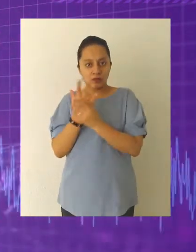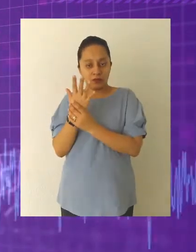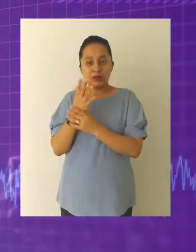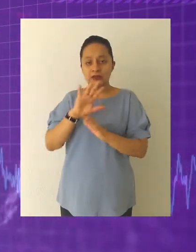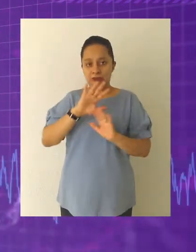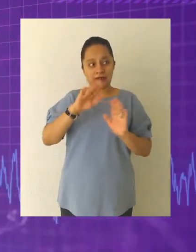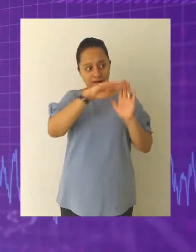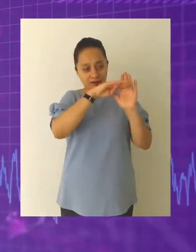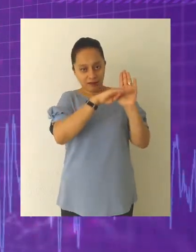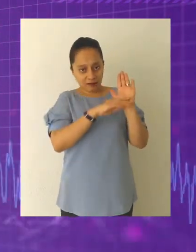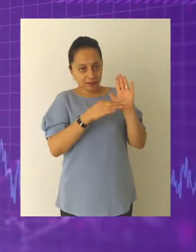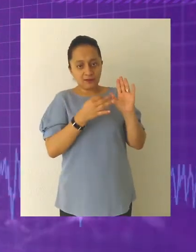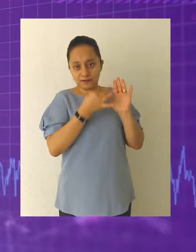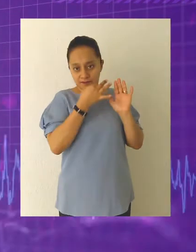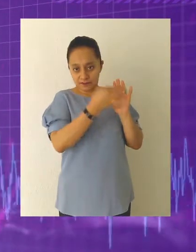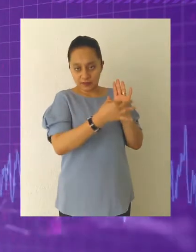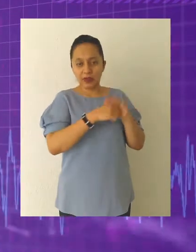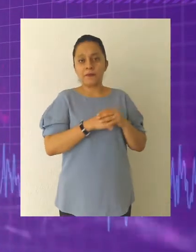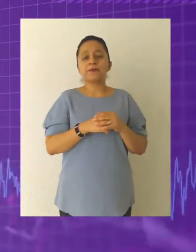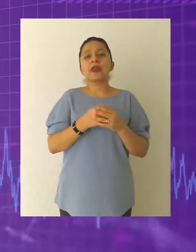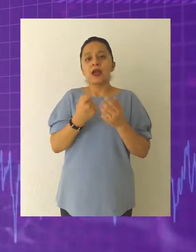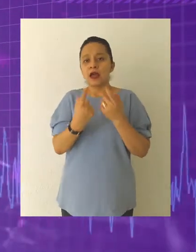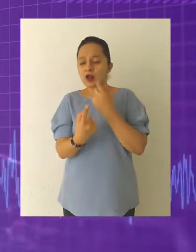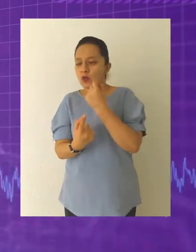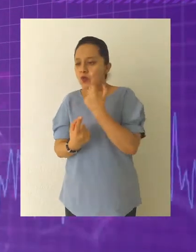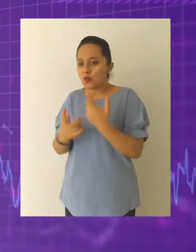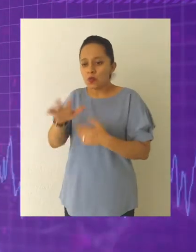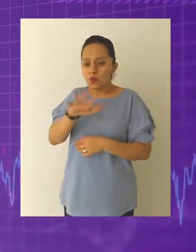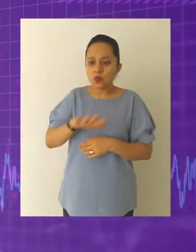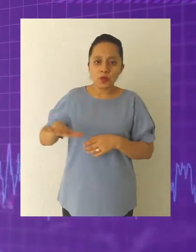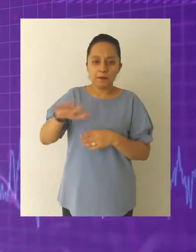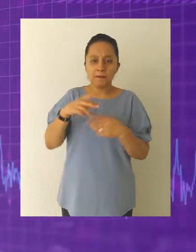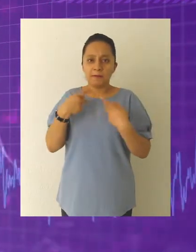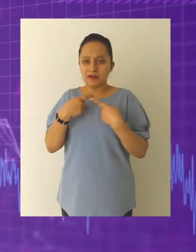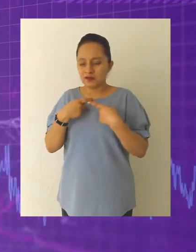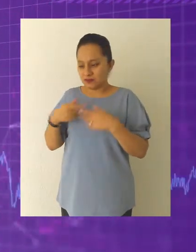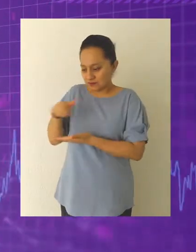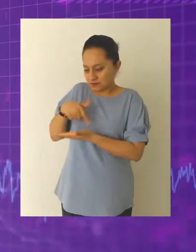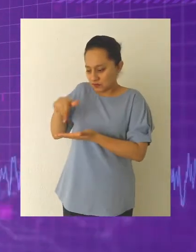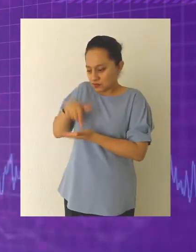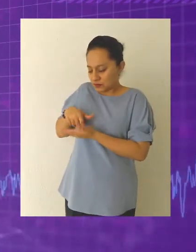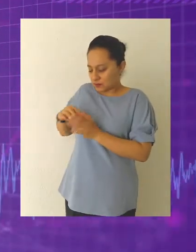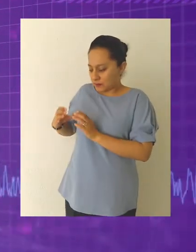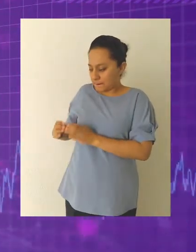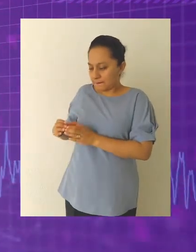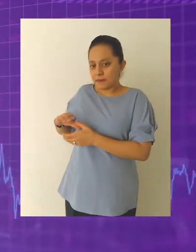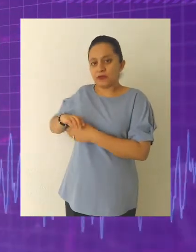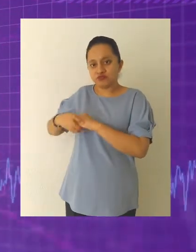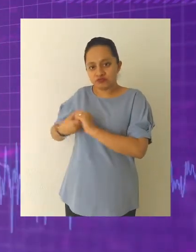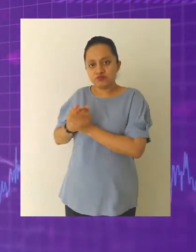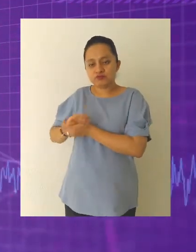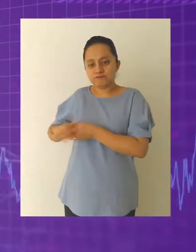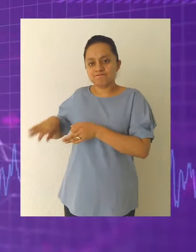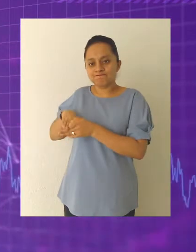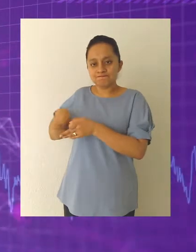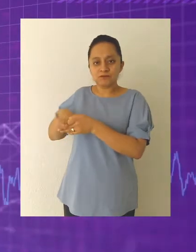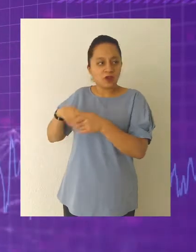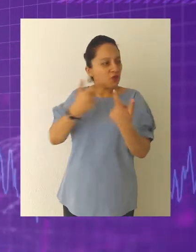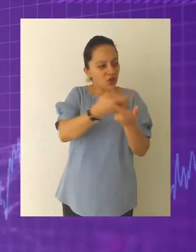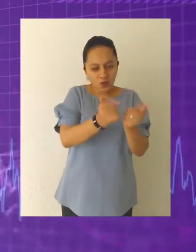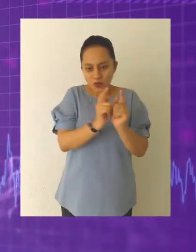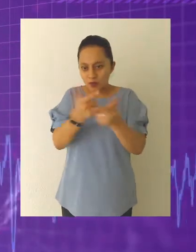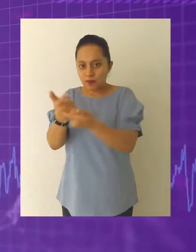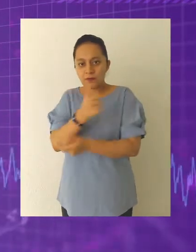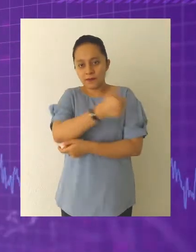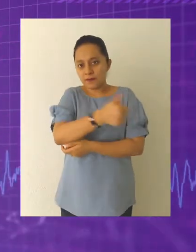y no haya ningún contagio. ¿En ese sector no se ha registrado todavía algún caso en Querétaro? Afortunadamente